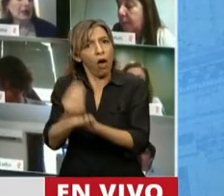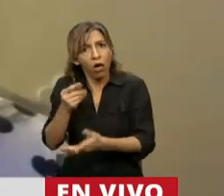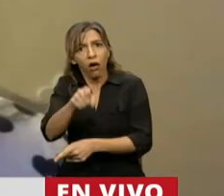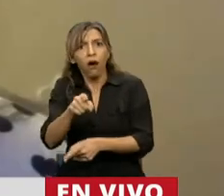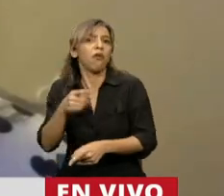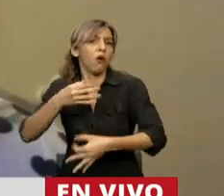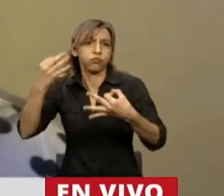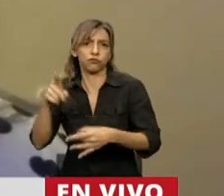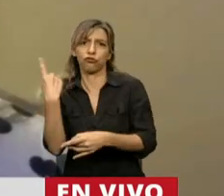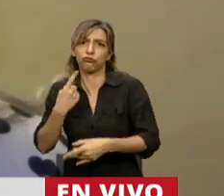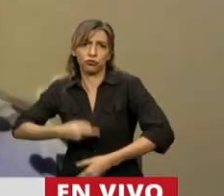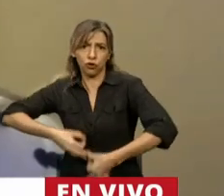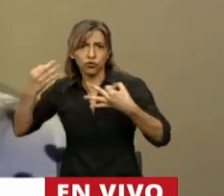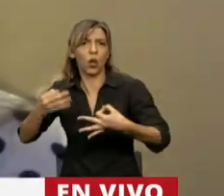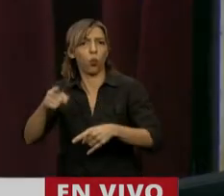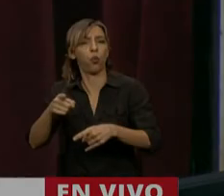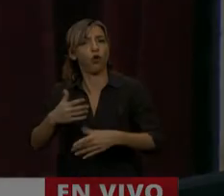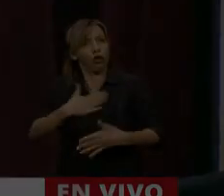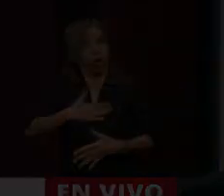formoseño. Muchas gracias, señor presidente. Gracias, diputada.